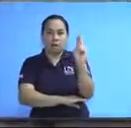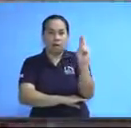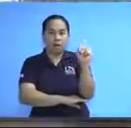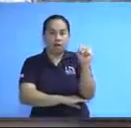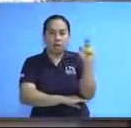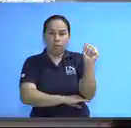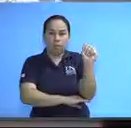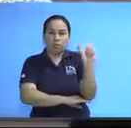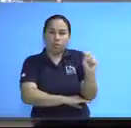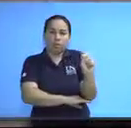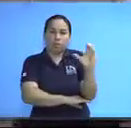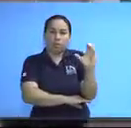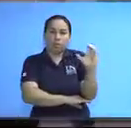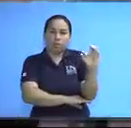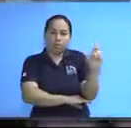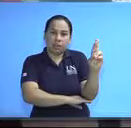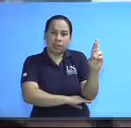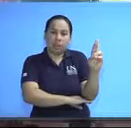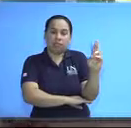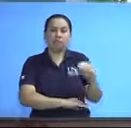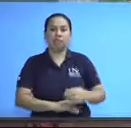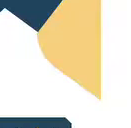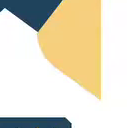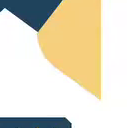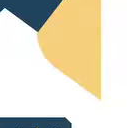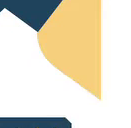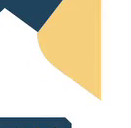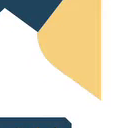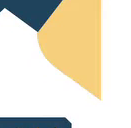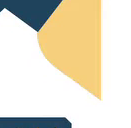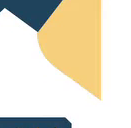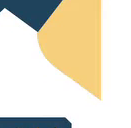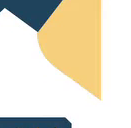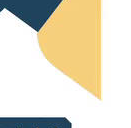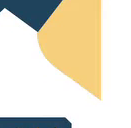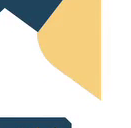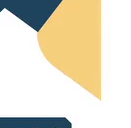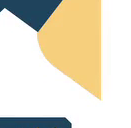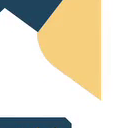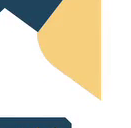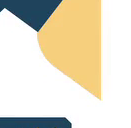arroba una punto cr. Avery. Avery. Avery.